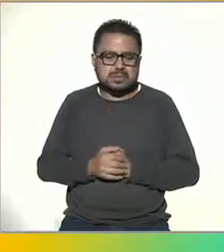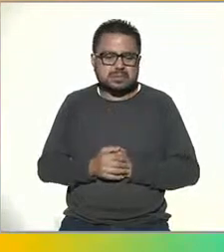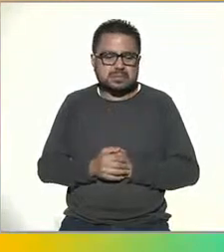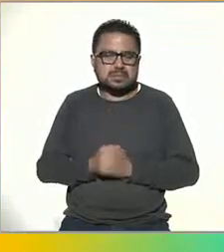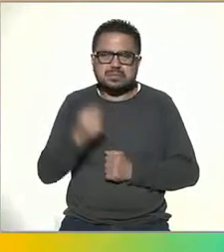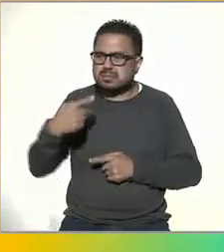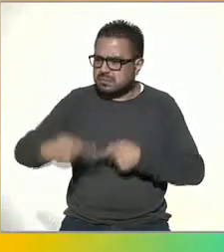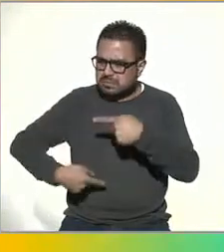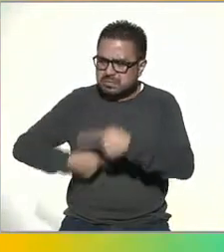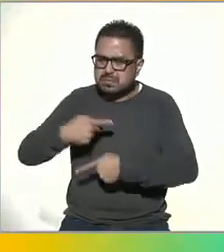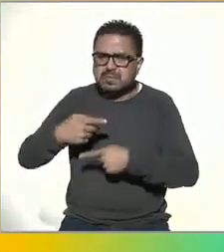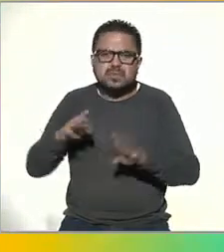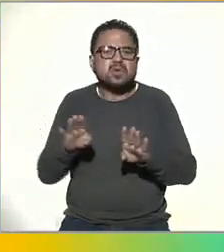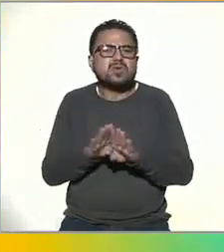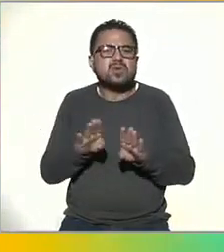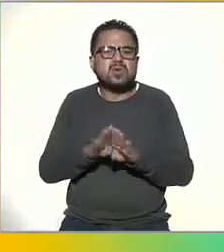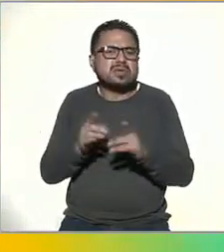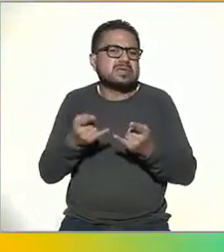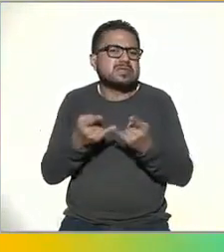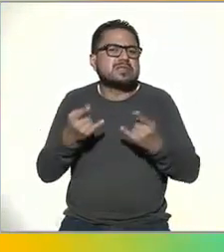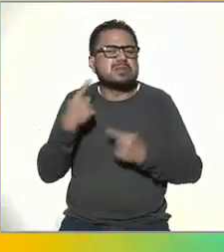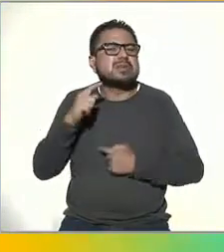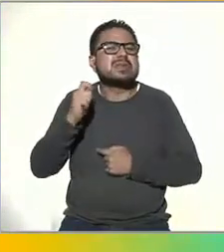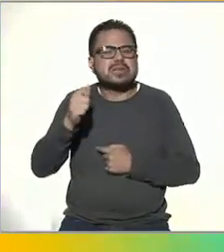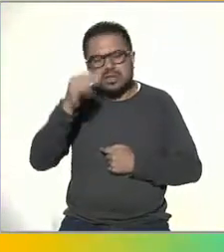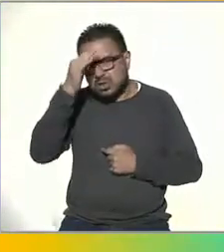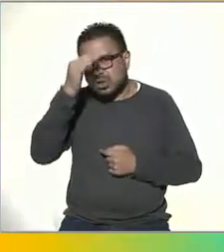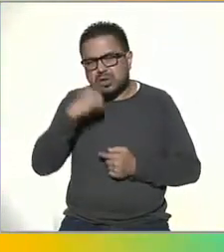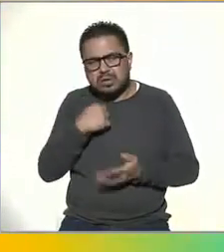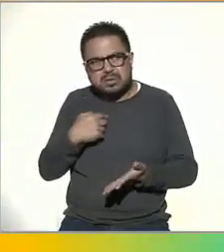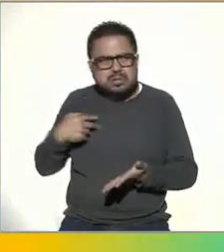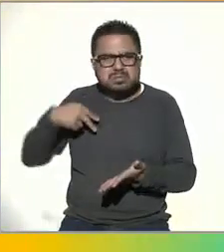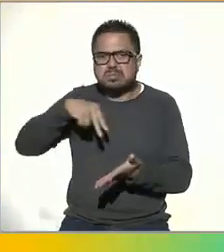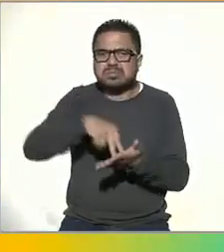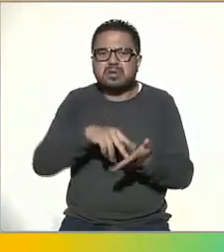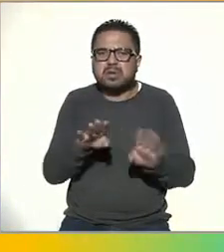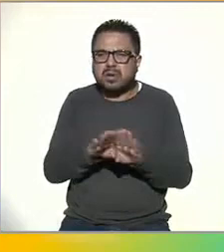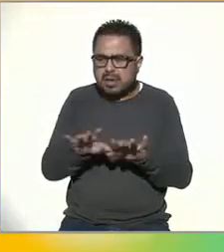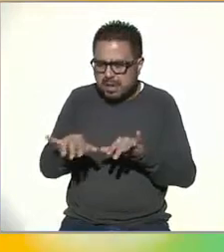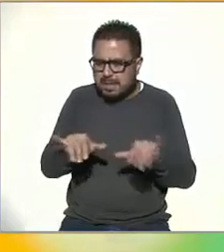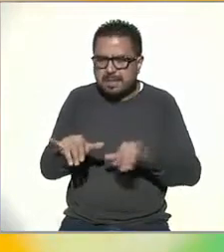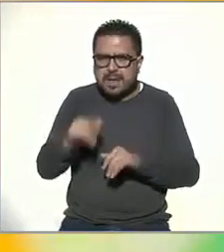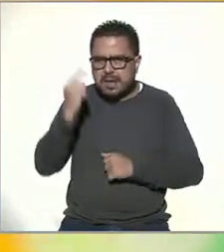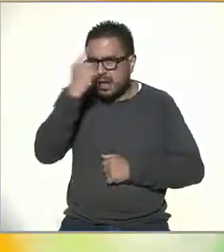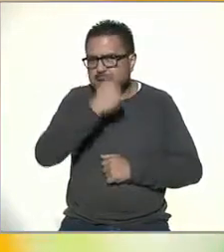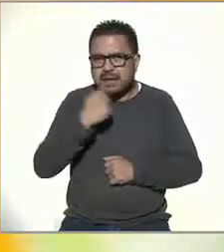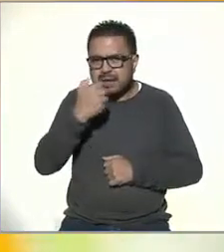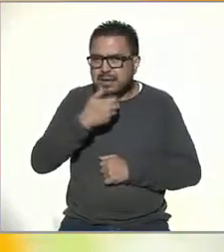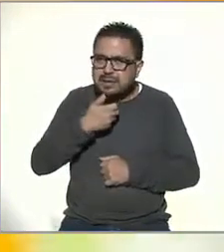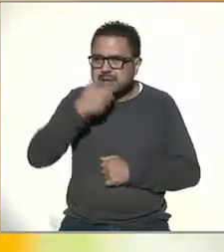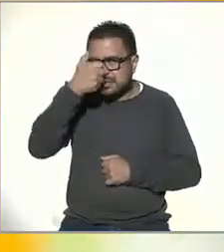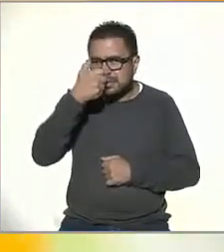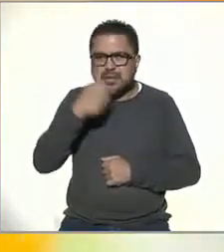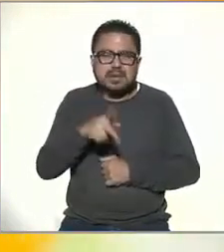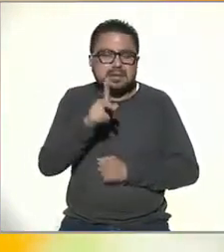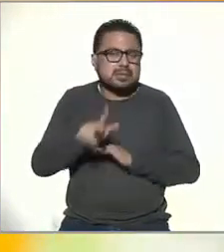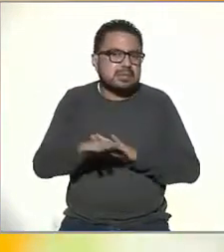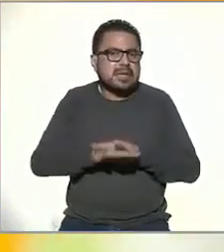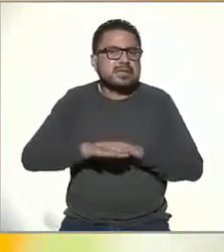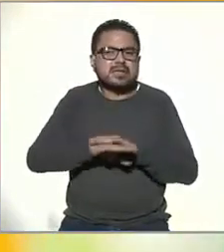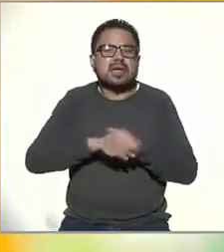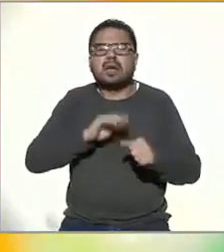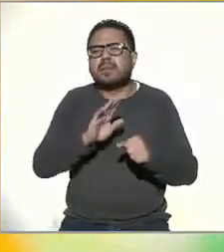Muchos me han preguntado que cómo llegué a hacer Historia para Tontos, cómo llegué a hacer un mapita con cara. Pues básicamente fue